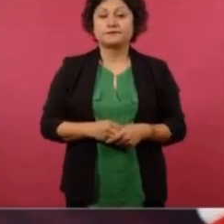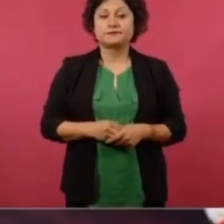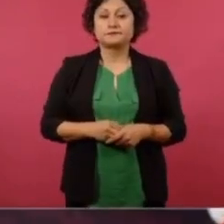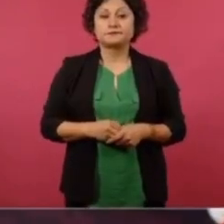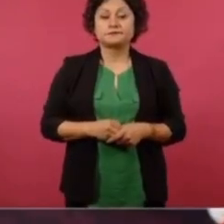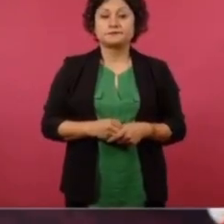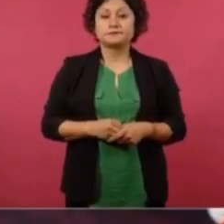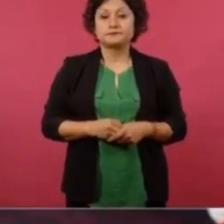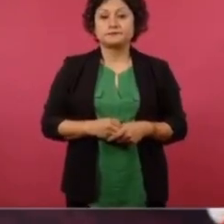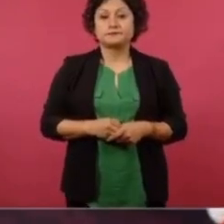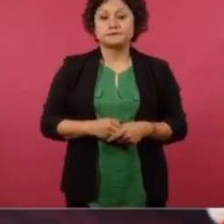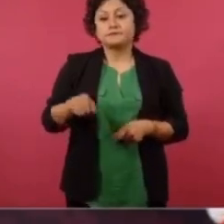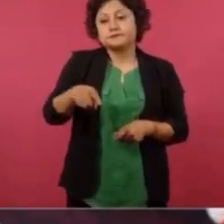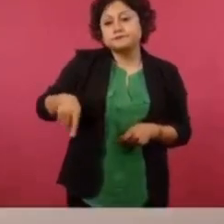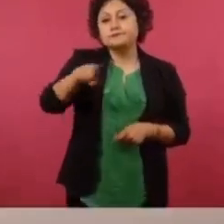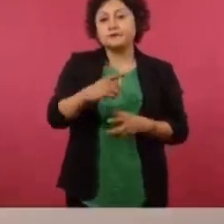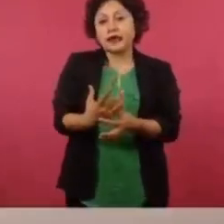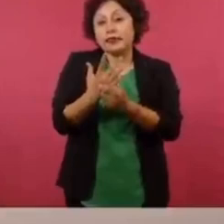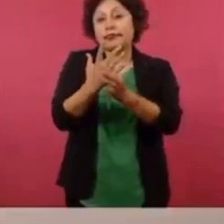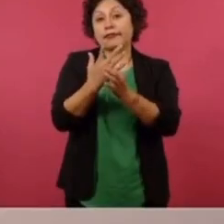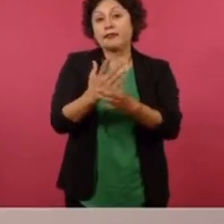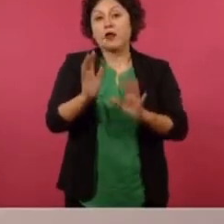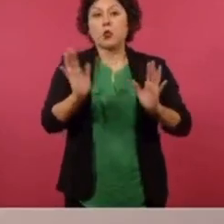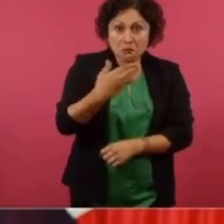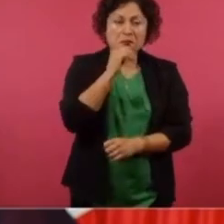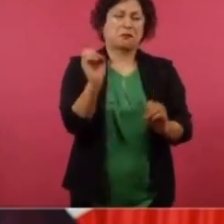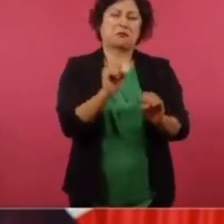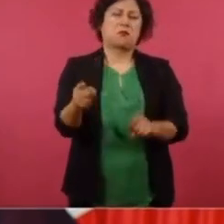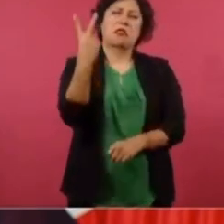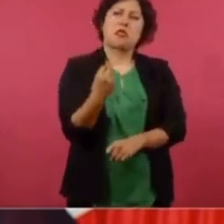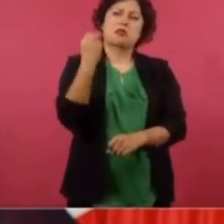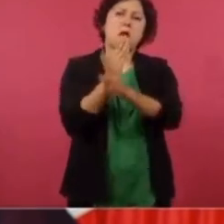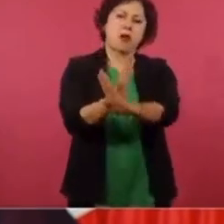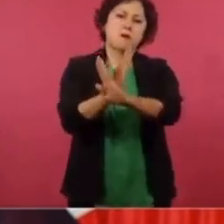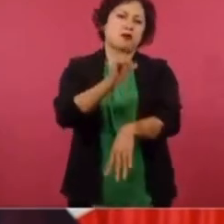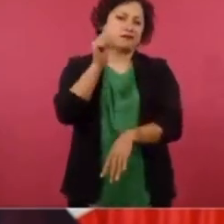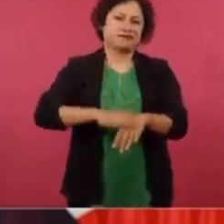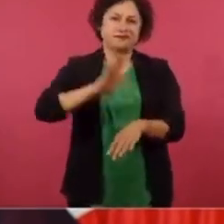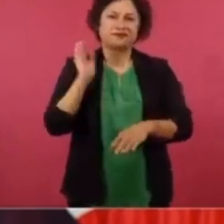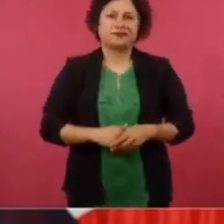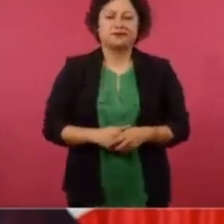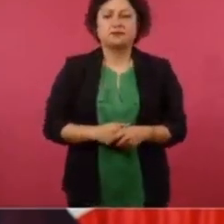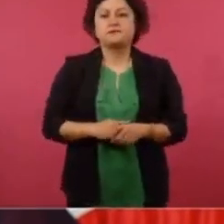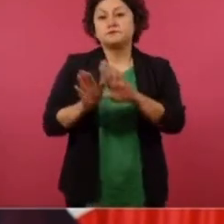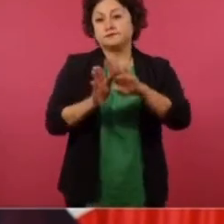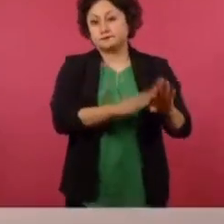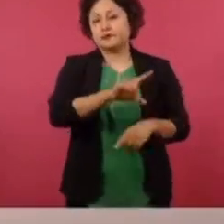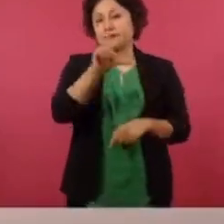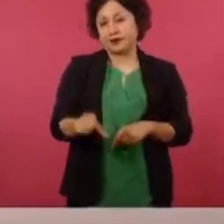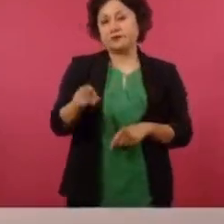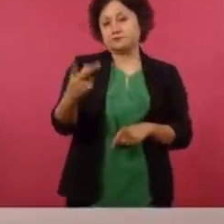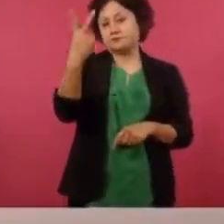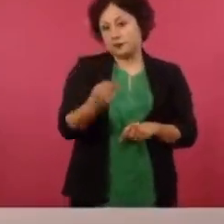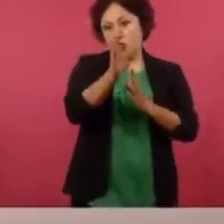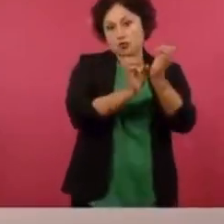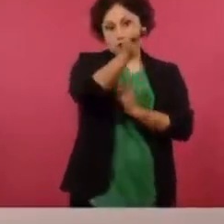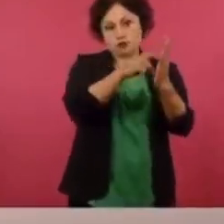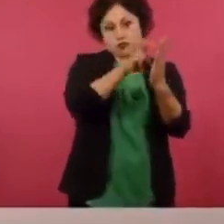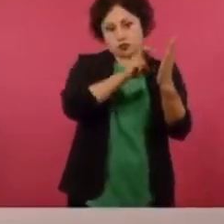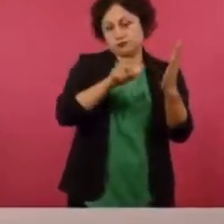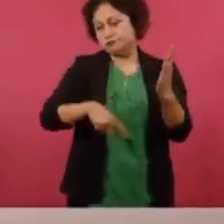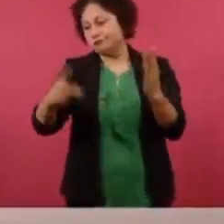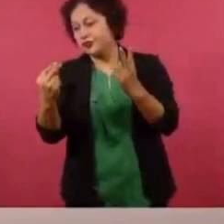Desgrimieron, usaron como pretexto de que se iba a militarizar el país. Luego, como no se podía reformar la Constitución porque no se tenía mayoría